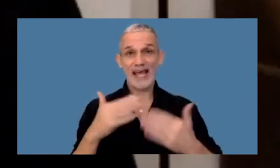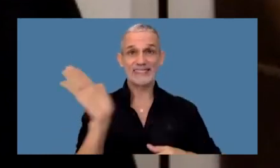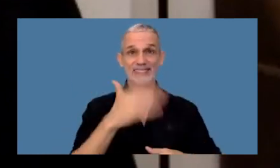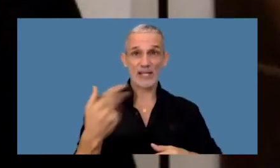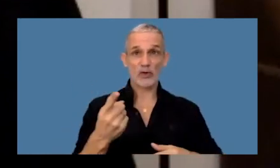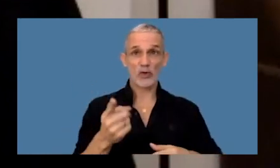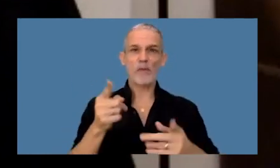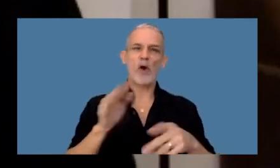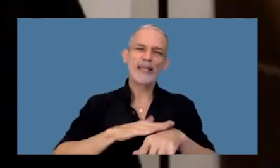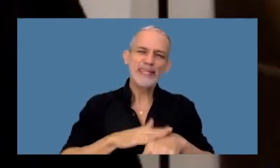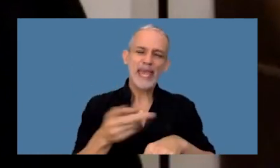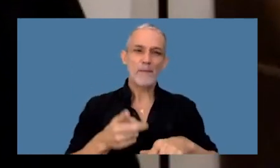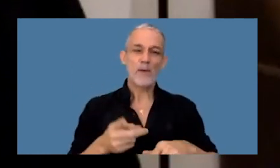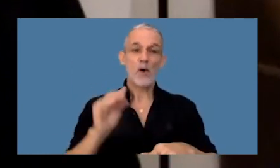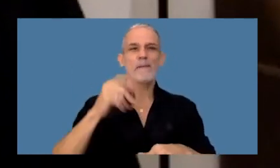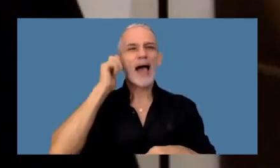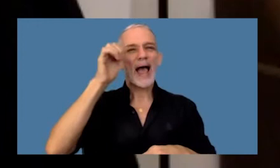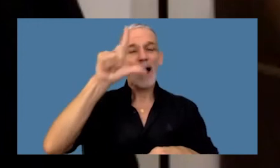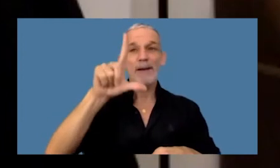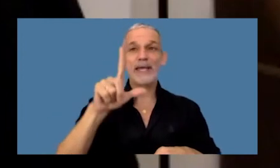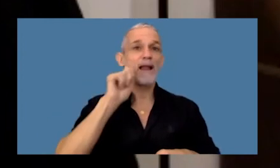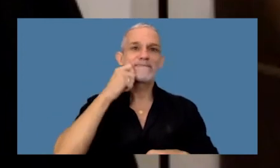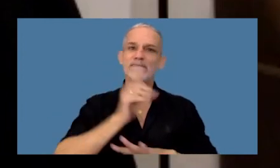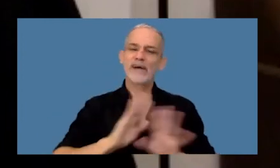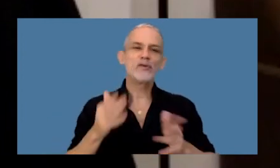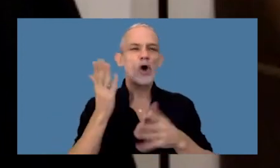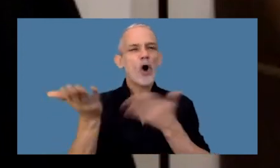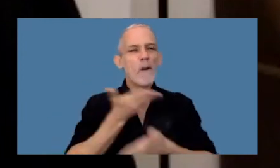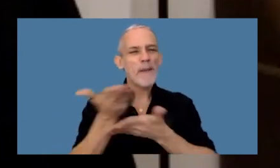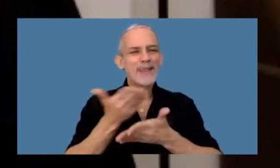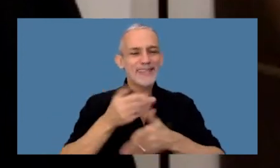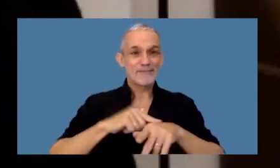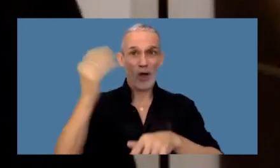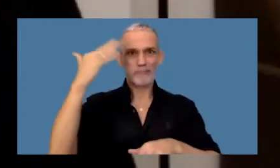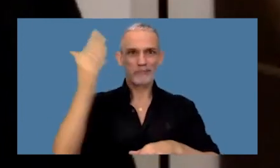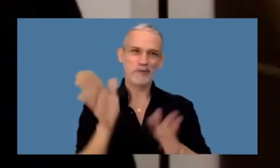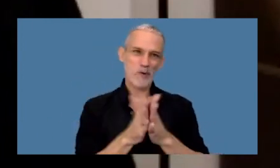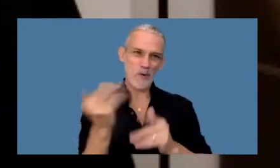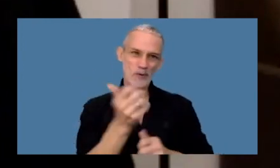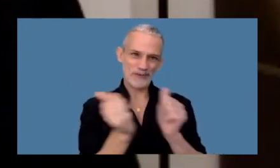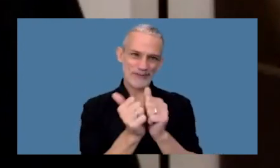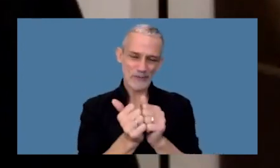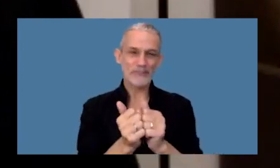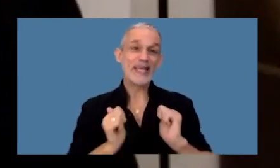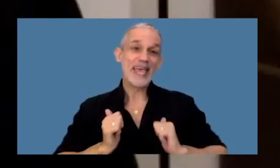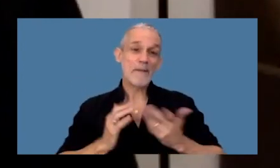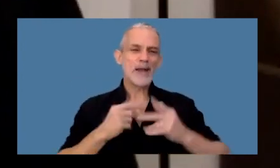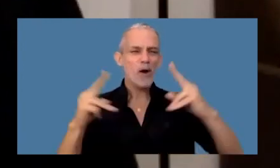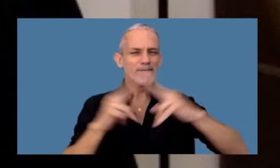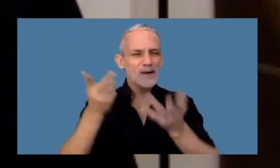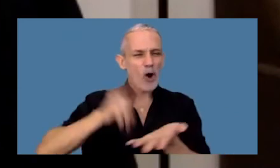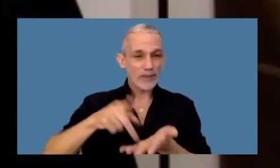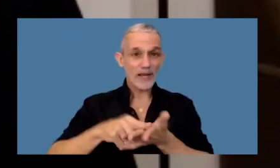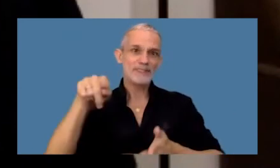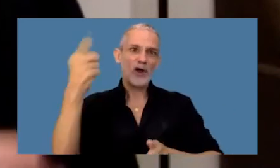a todos por su tiempo Gabriel un placer compartir esta exposición con vos y espero que nos volvamos a